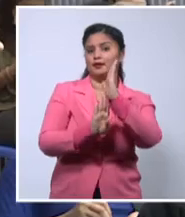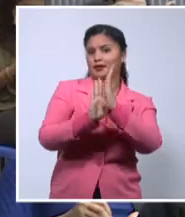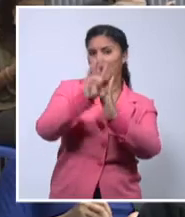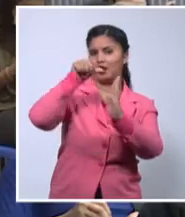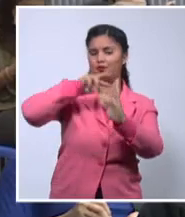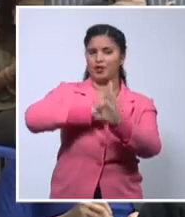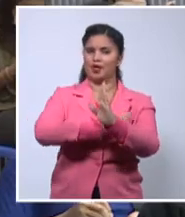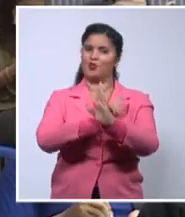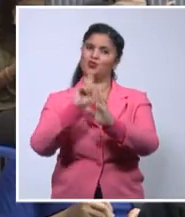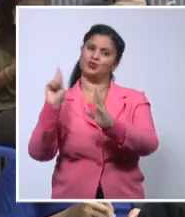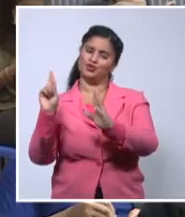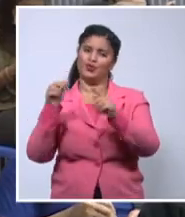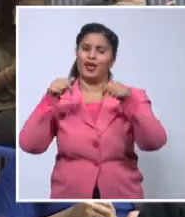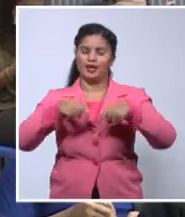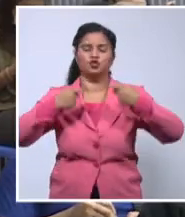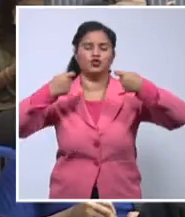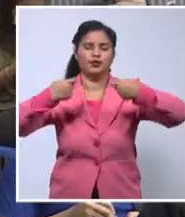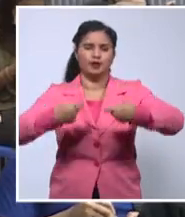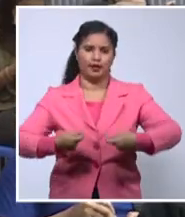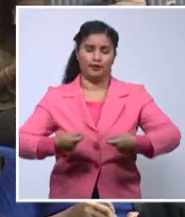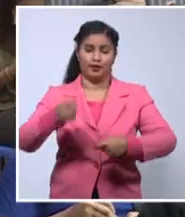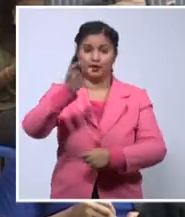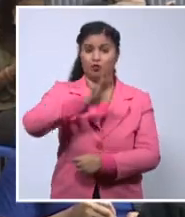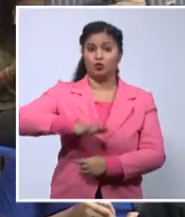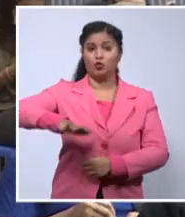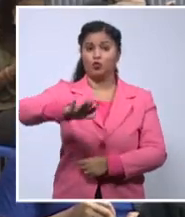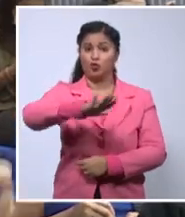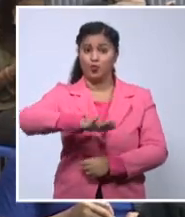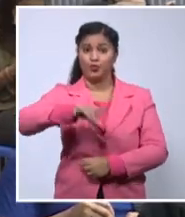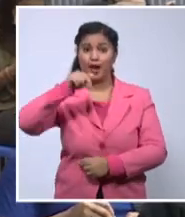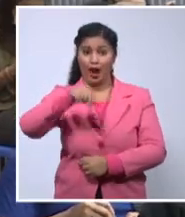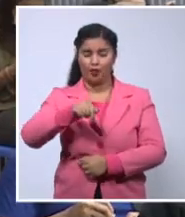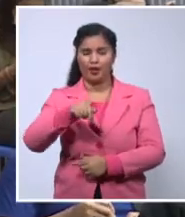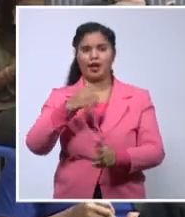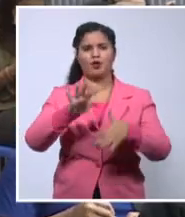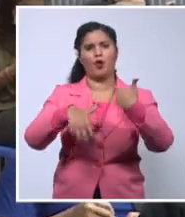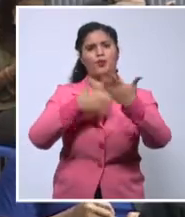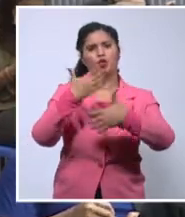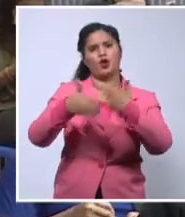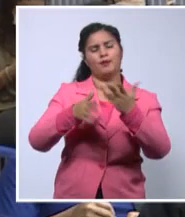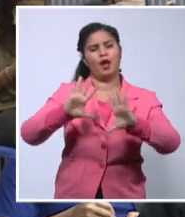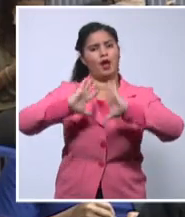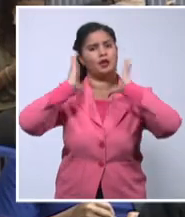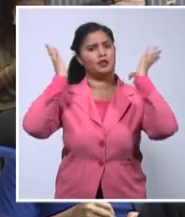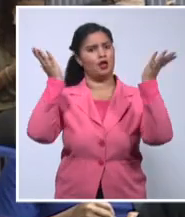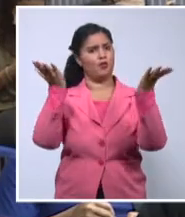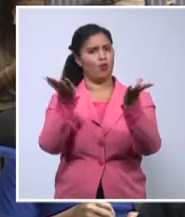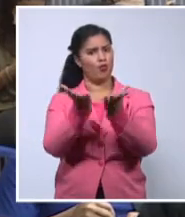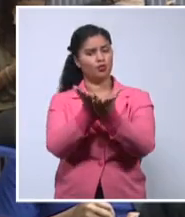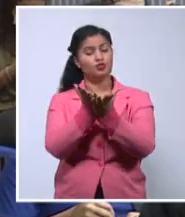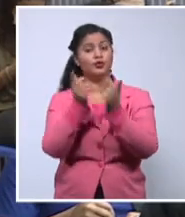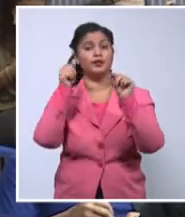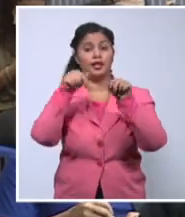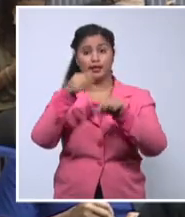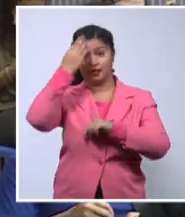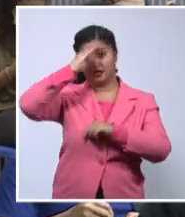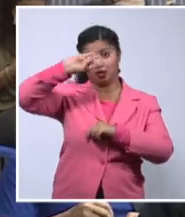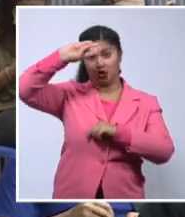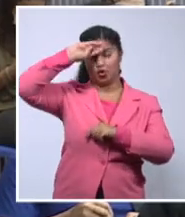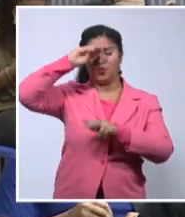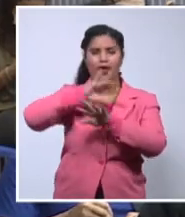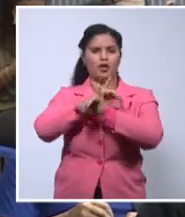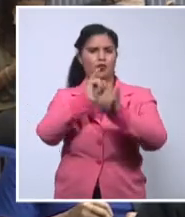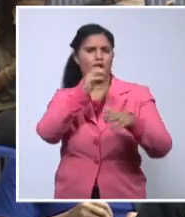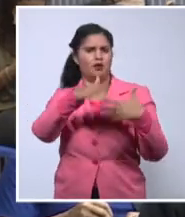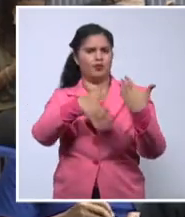existe puro. Estamos en una sociedad conflictiva, en una sociedad llena de contradicciones y de errores al interno y sometida a formidables